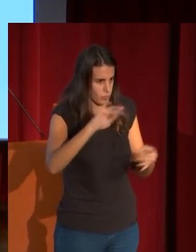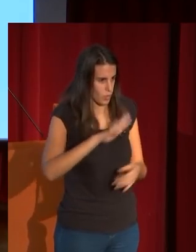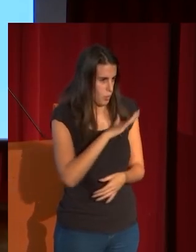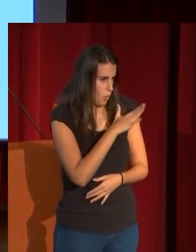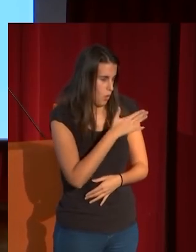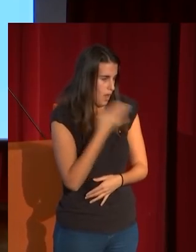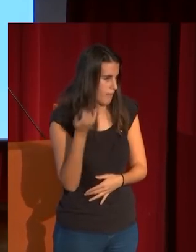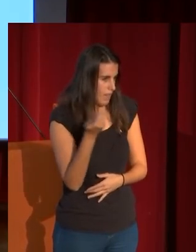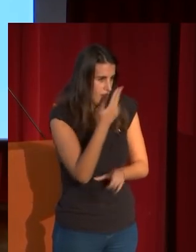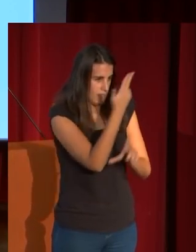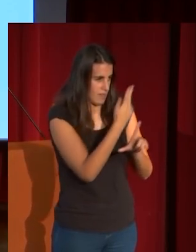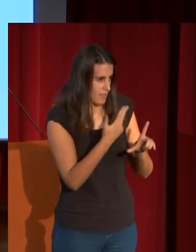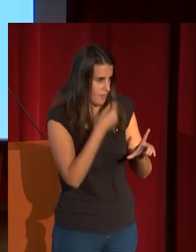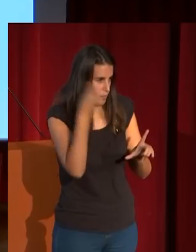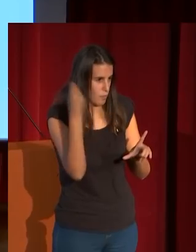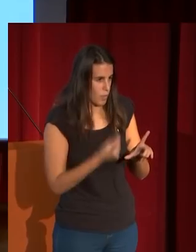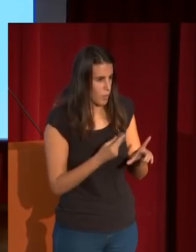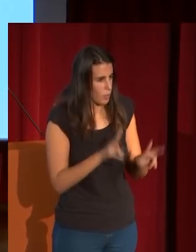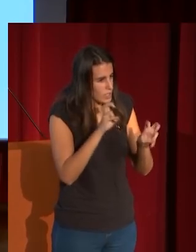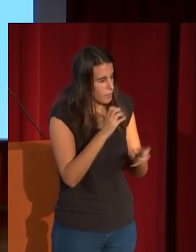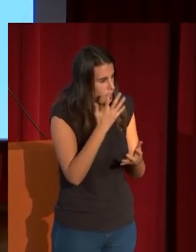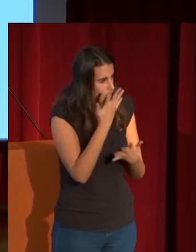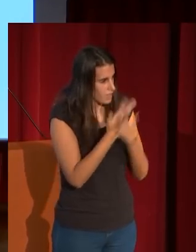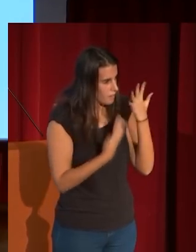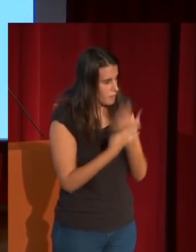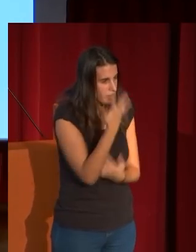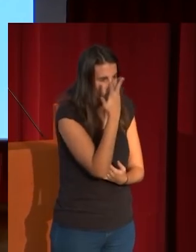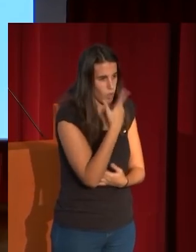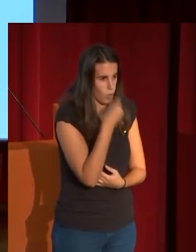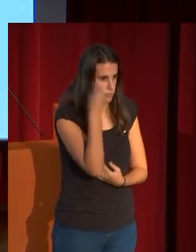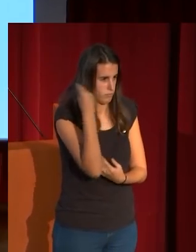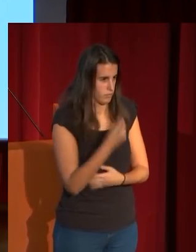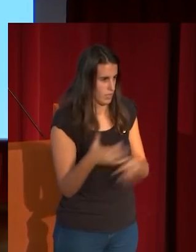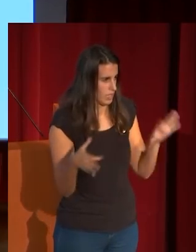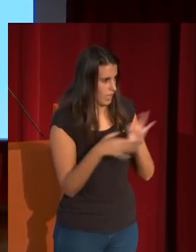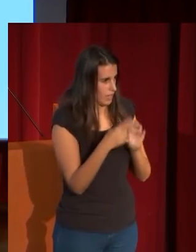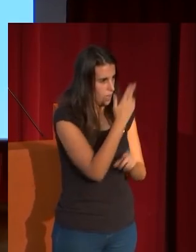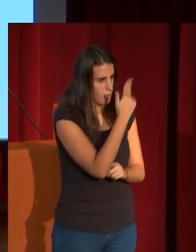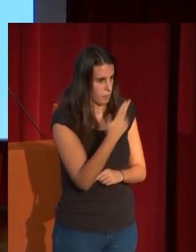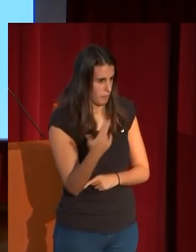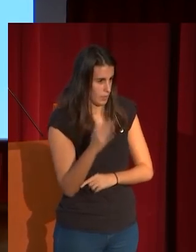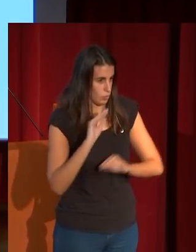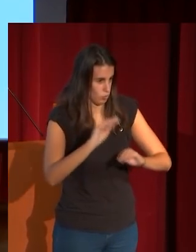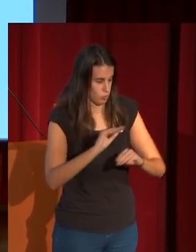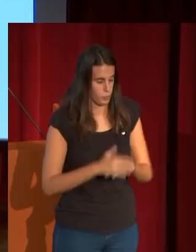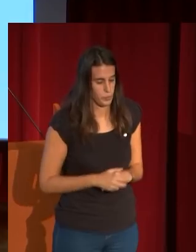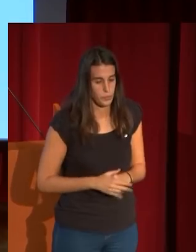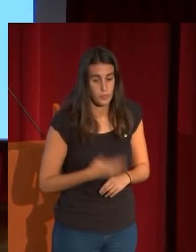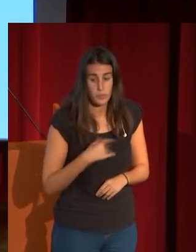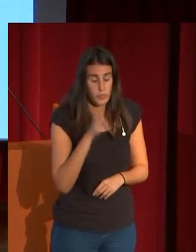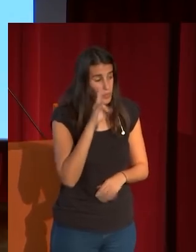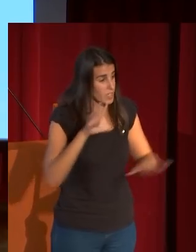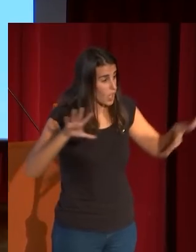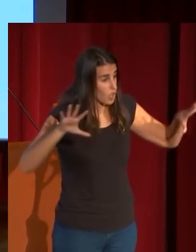pictórica para el tratamiento cromático y matérico también de la pintura por parte del pintor fíjense como la